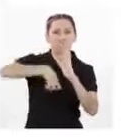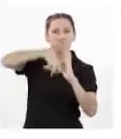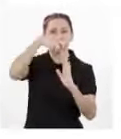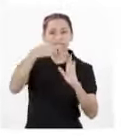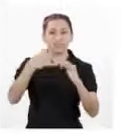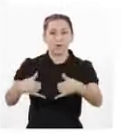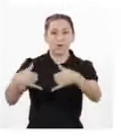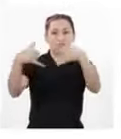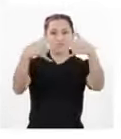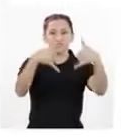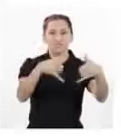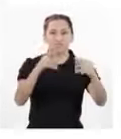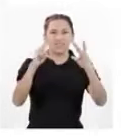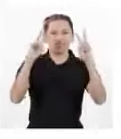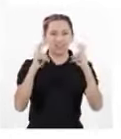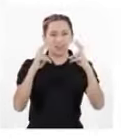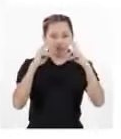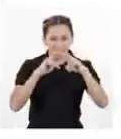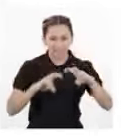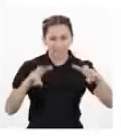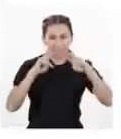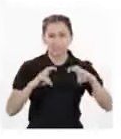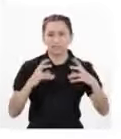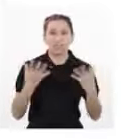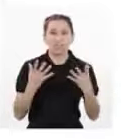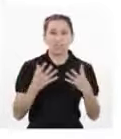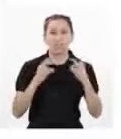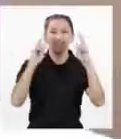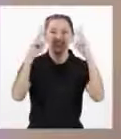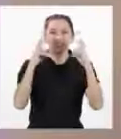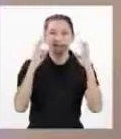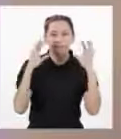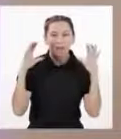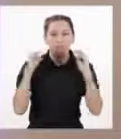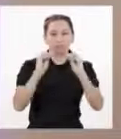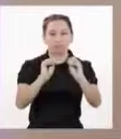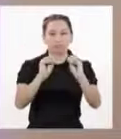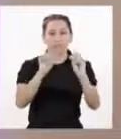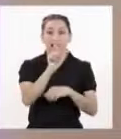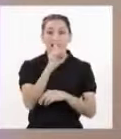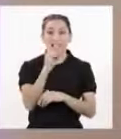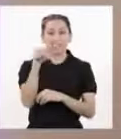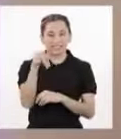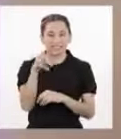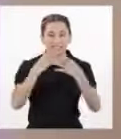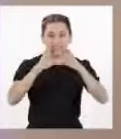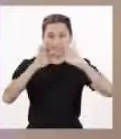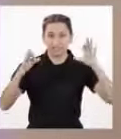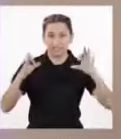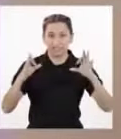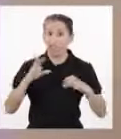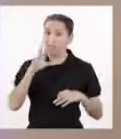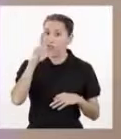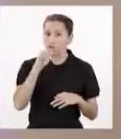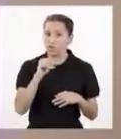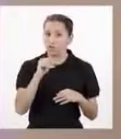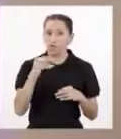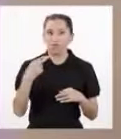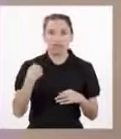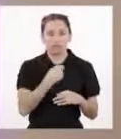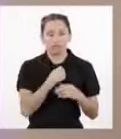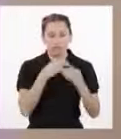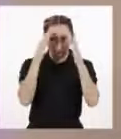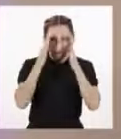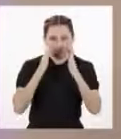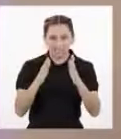en la carrera de la investigación que se había creado alrededor del ADN Voy a citar una frase No ha escapado a nuestra atención